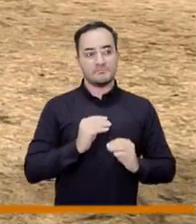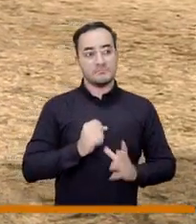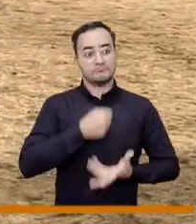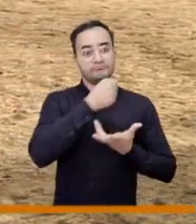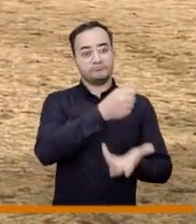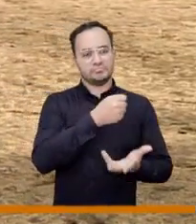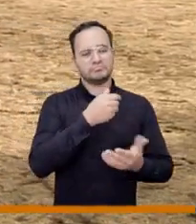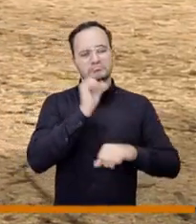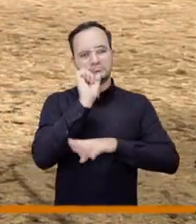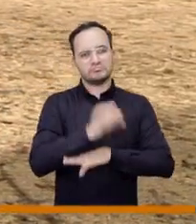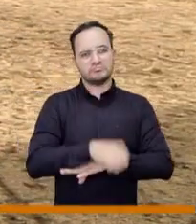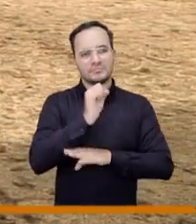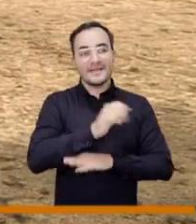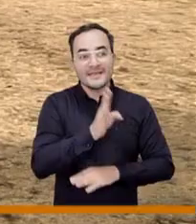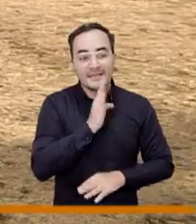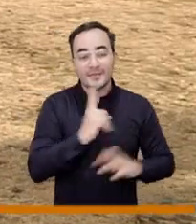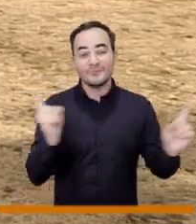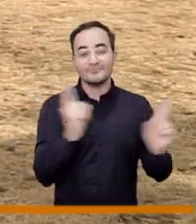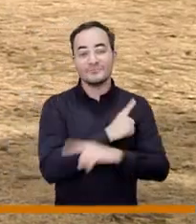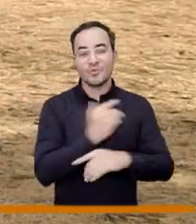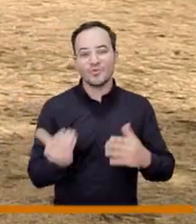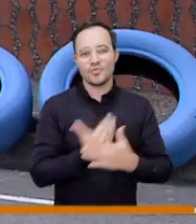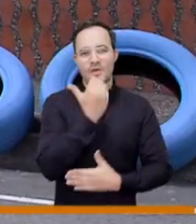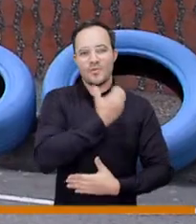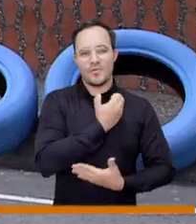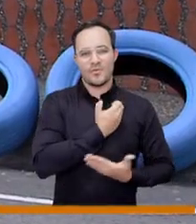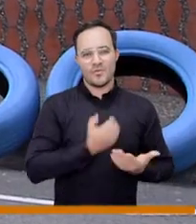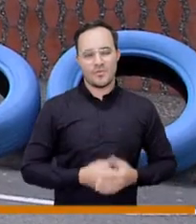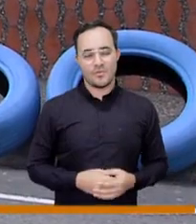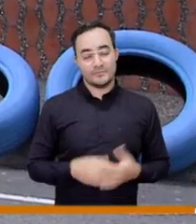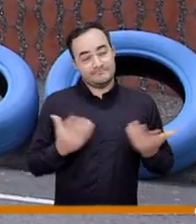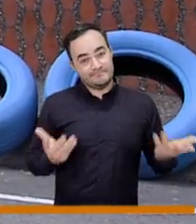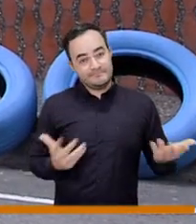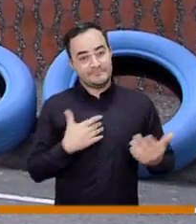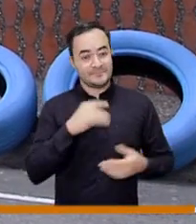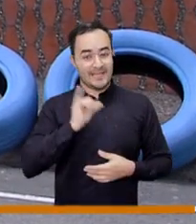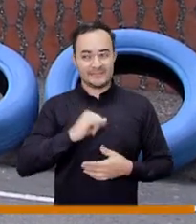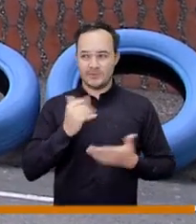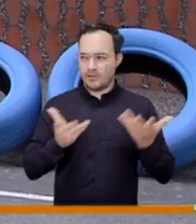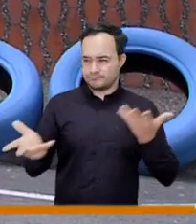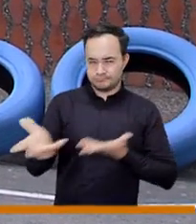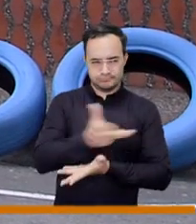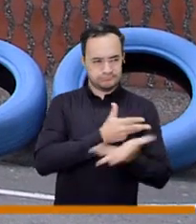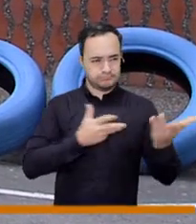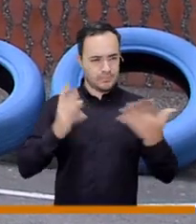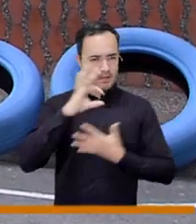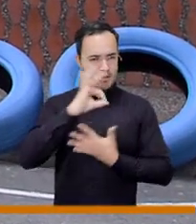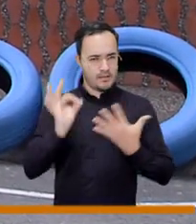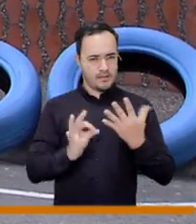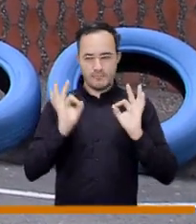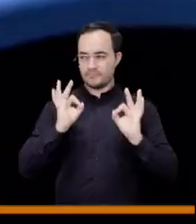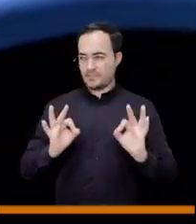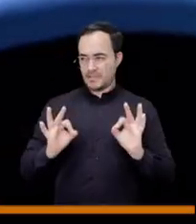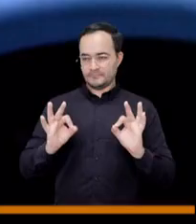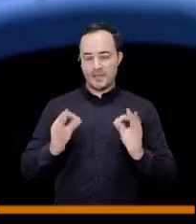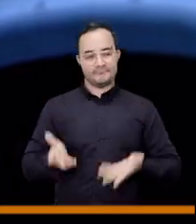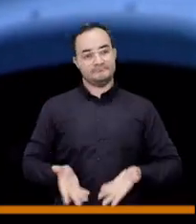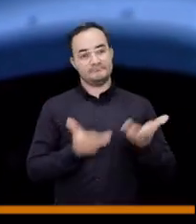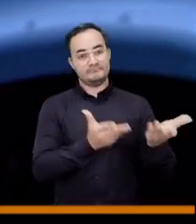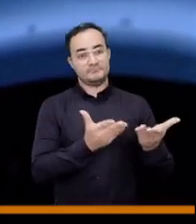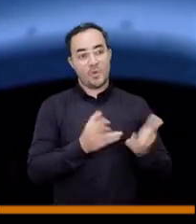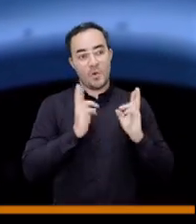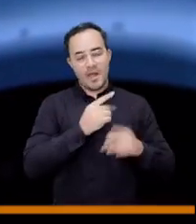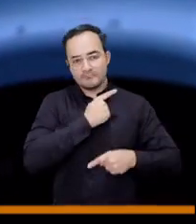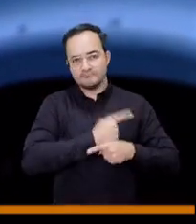nueva administración entonces ahí nosotros haremos toda la coherencia y buscaremos que haya la oportunidad de que se